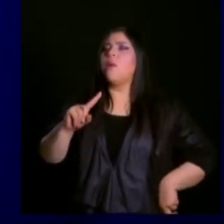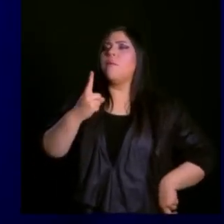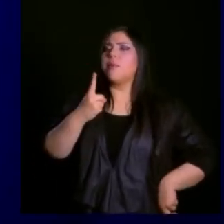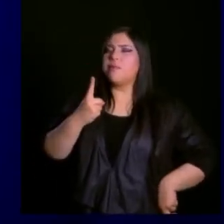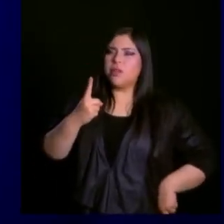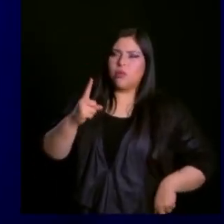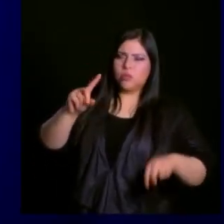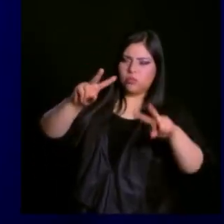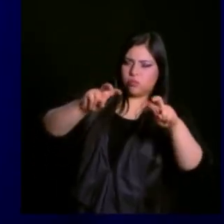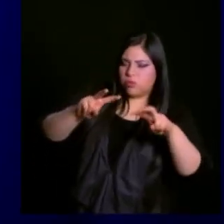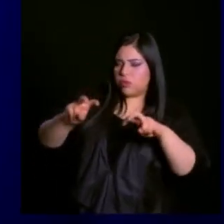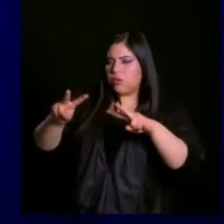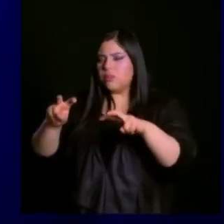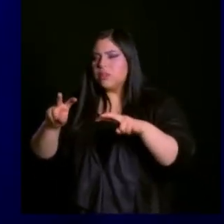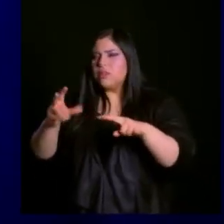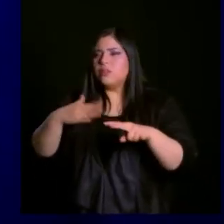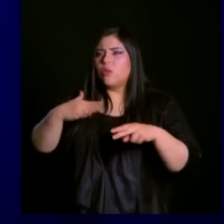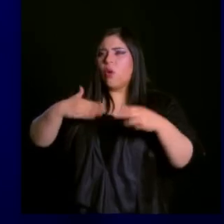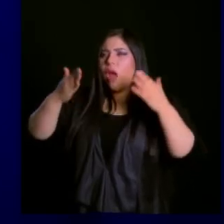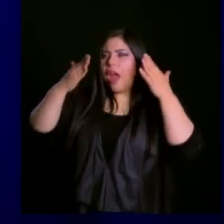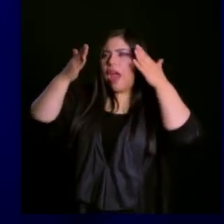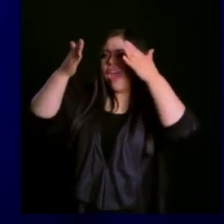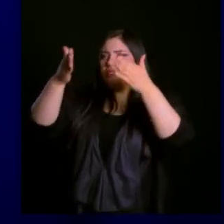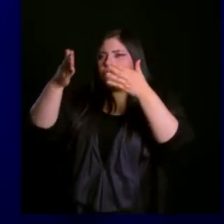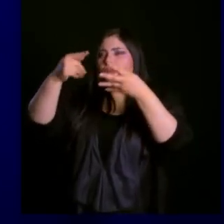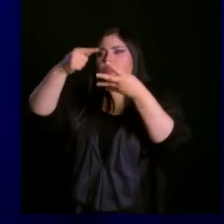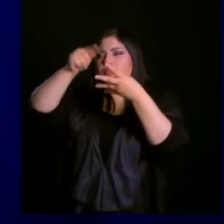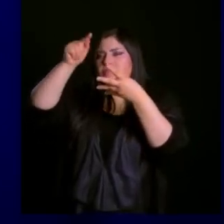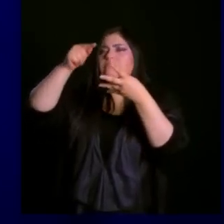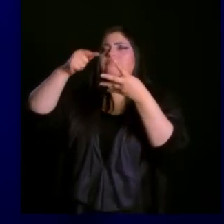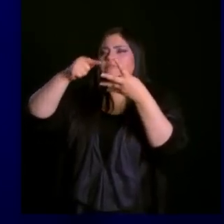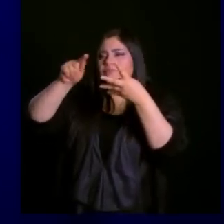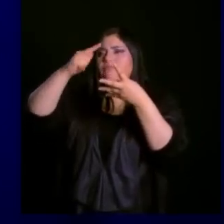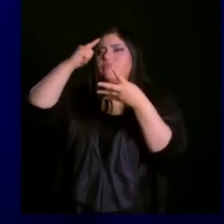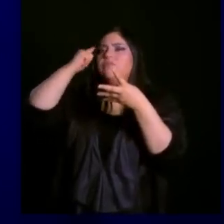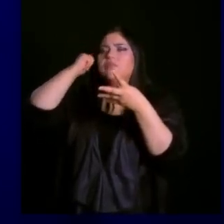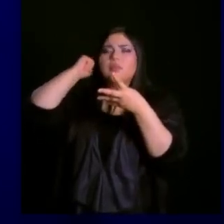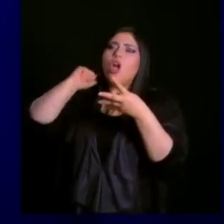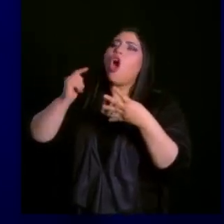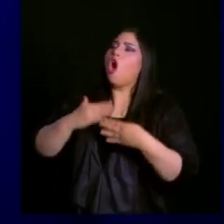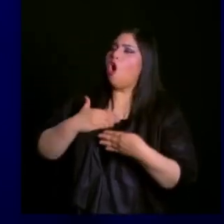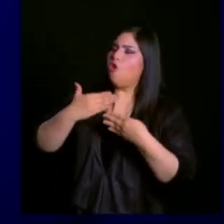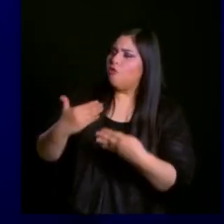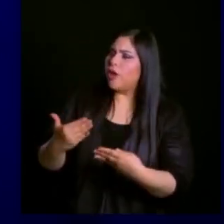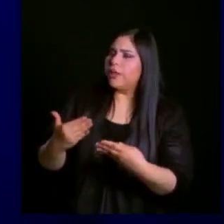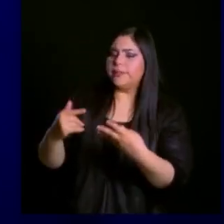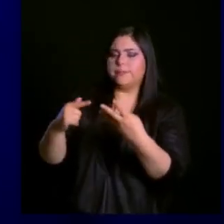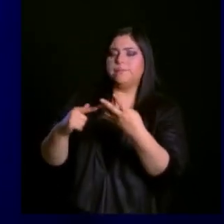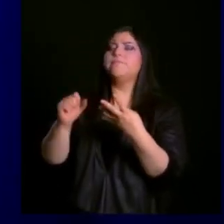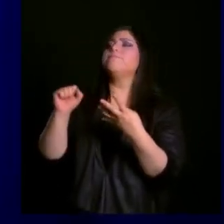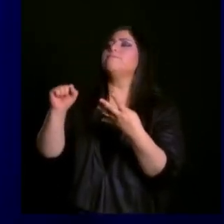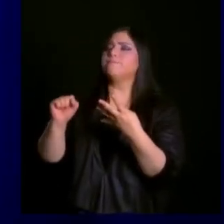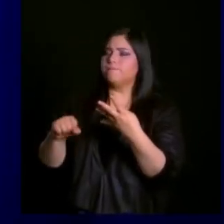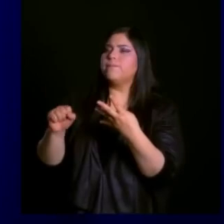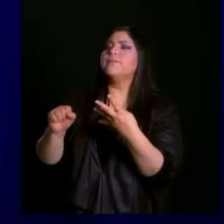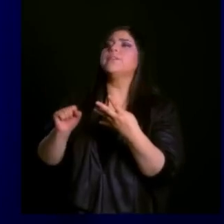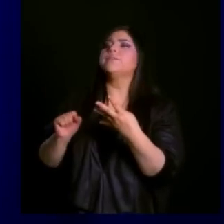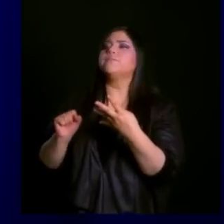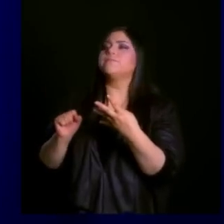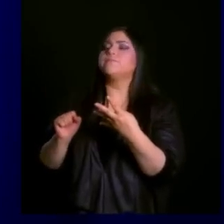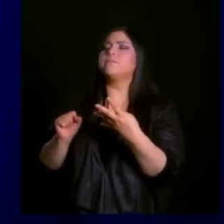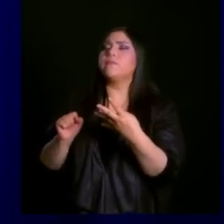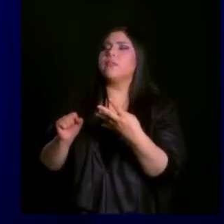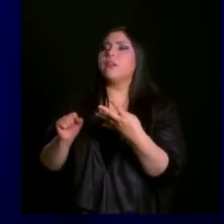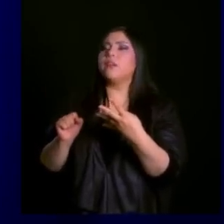concentré? Sí. ¿Tuve confianza para hacer el tiro? Sí. ¿Salió mal? No importa,